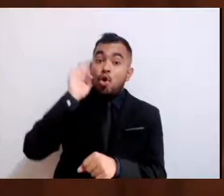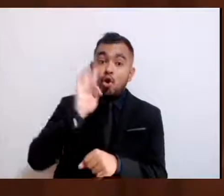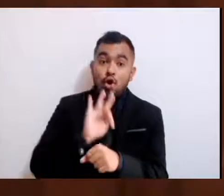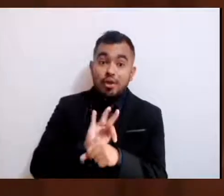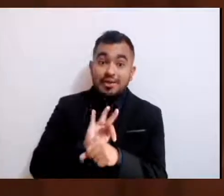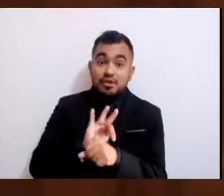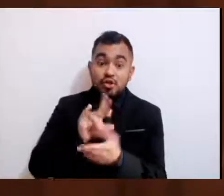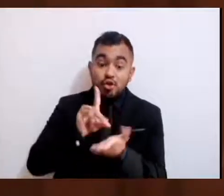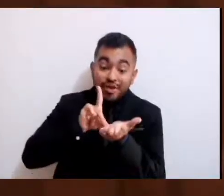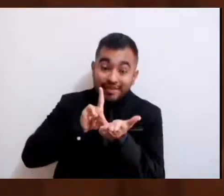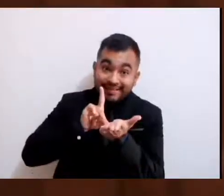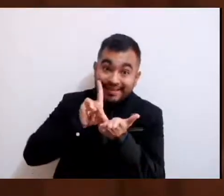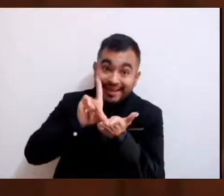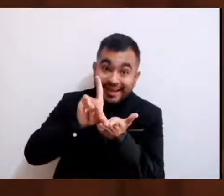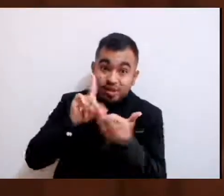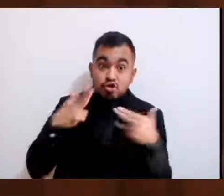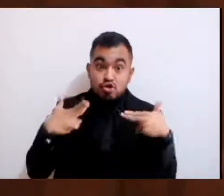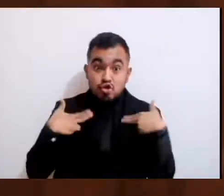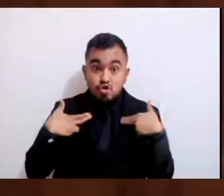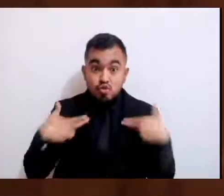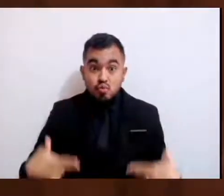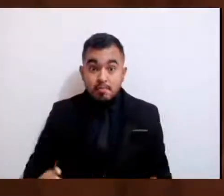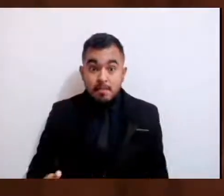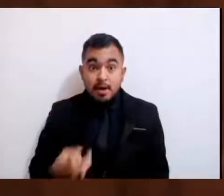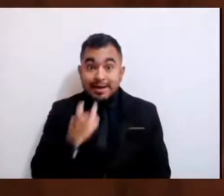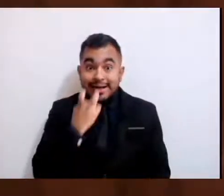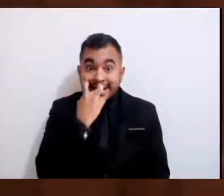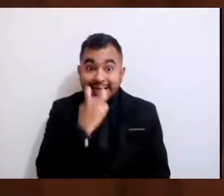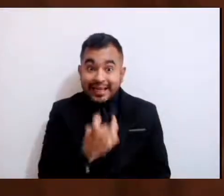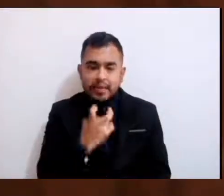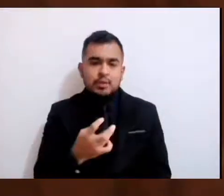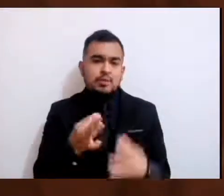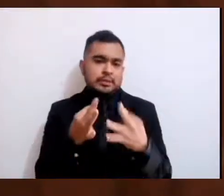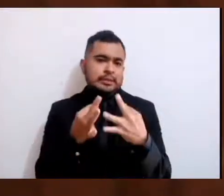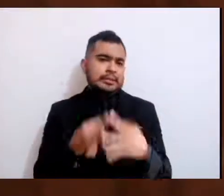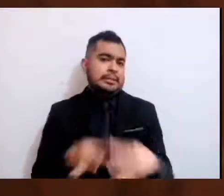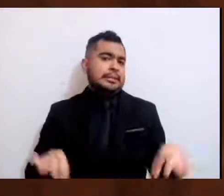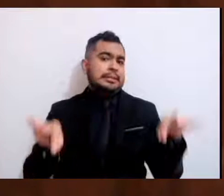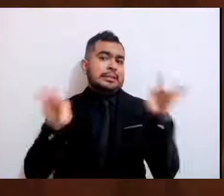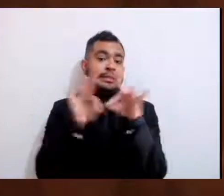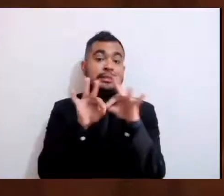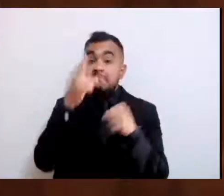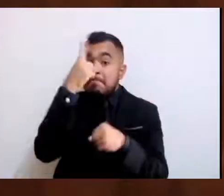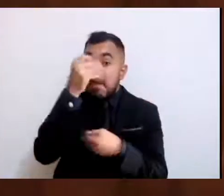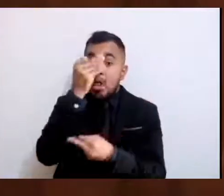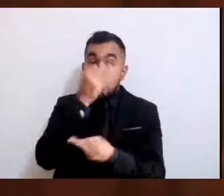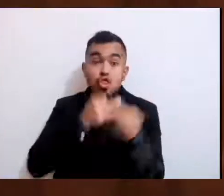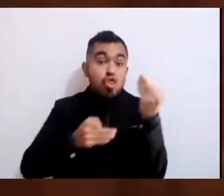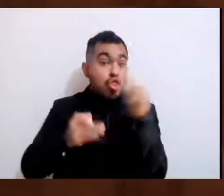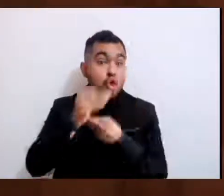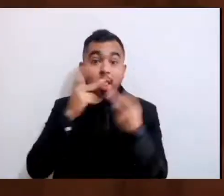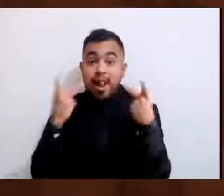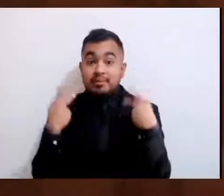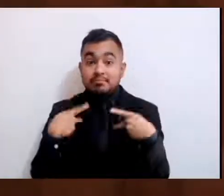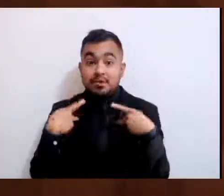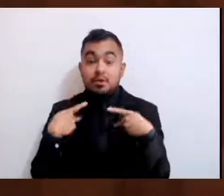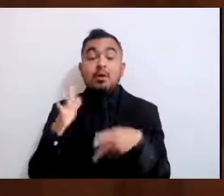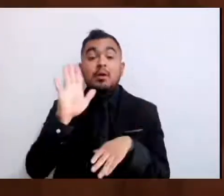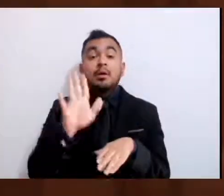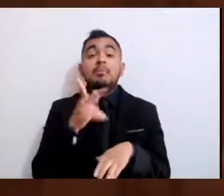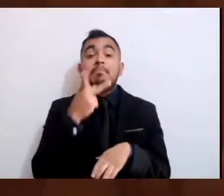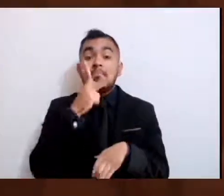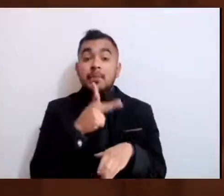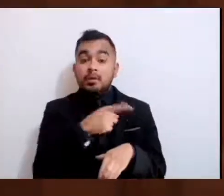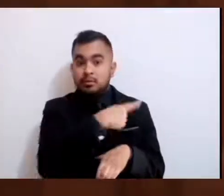es fundamental a todos, pero el gremio de los periodistas